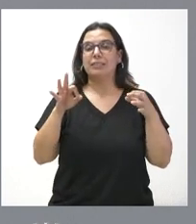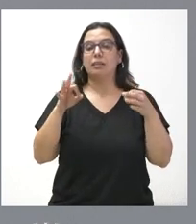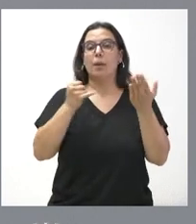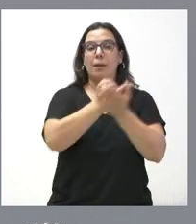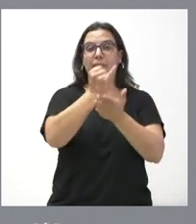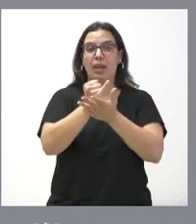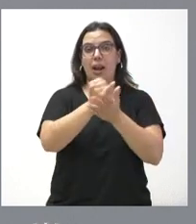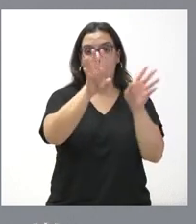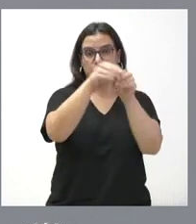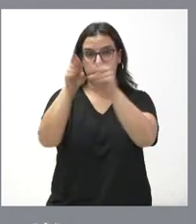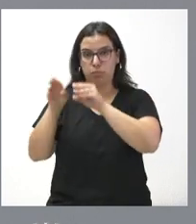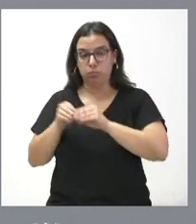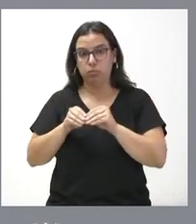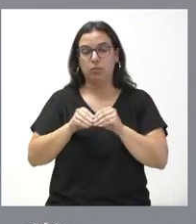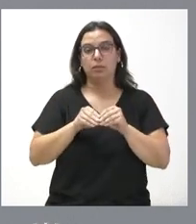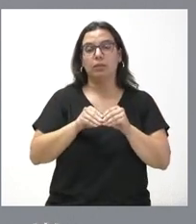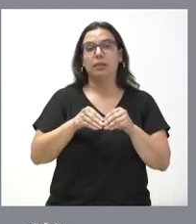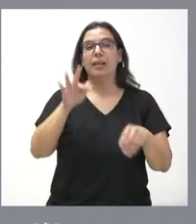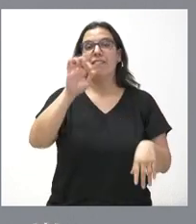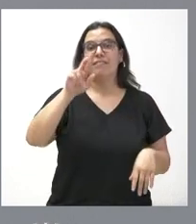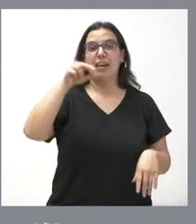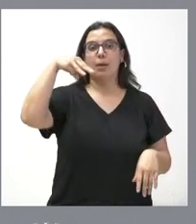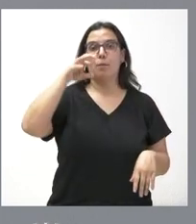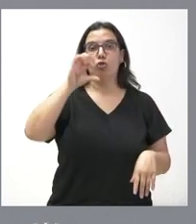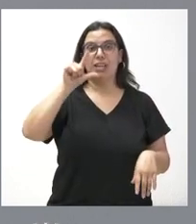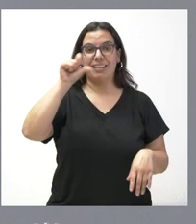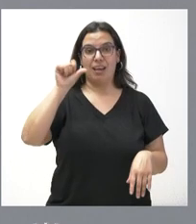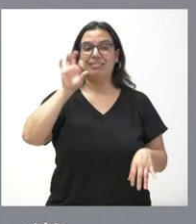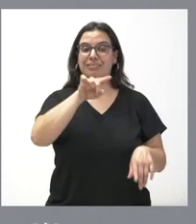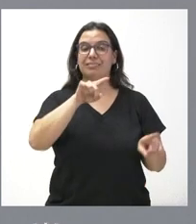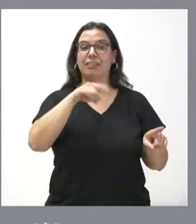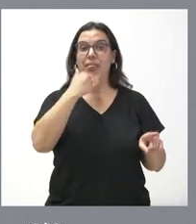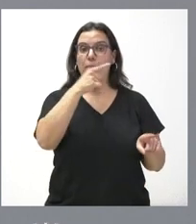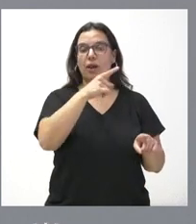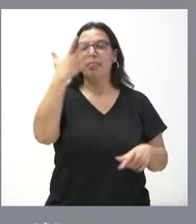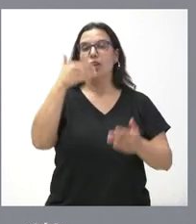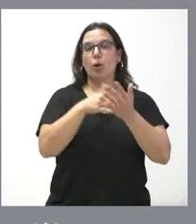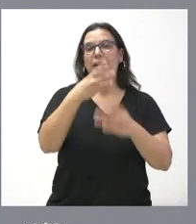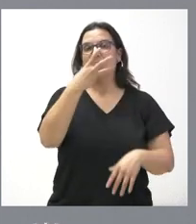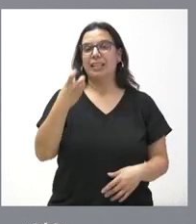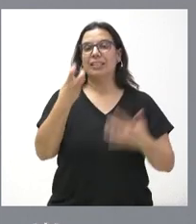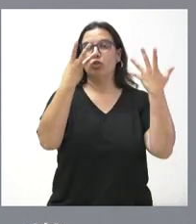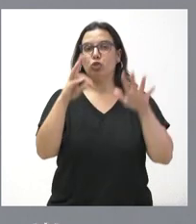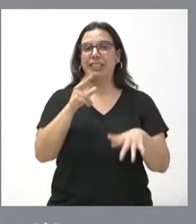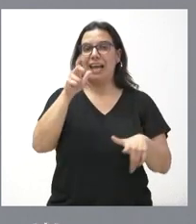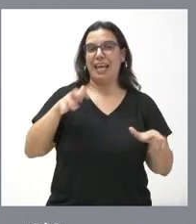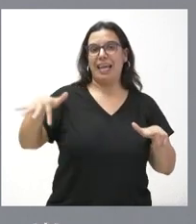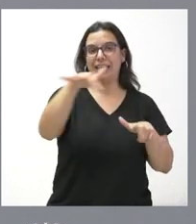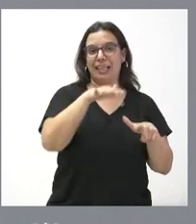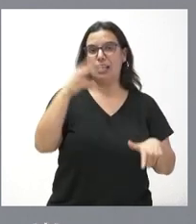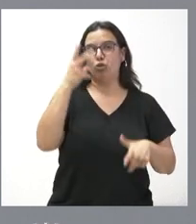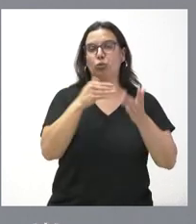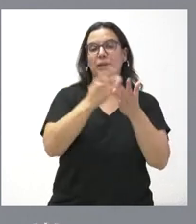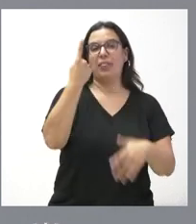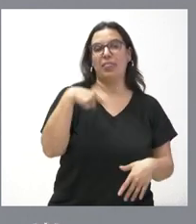parcelaria en la zona de Fermoselle, Zamora, hablamos de 5.380 hectáreas, 2.180